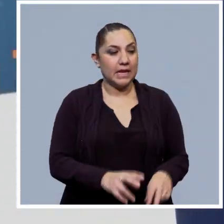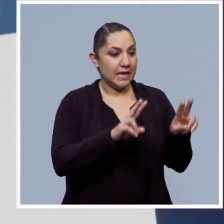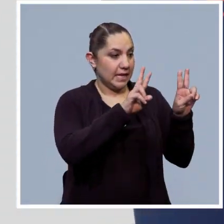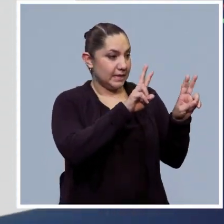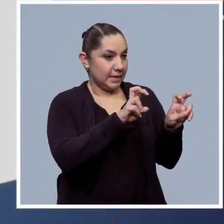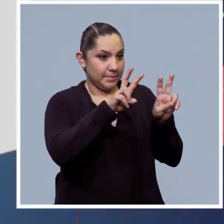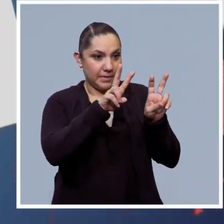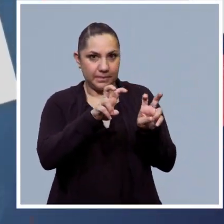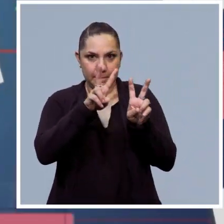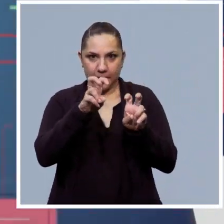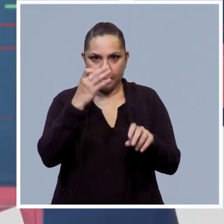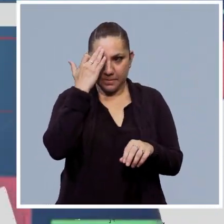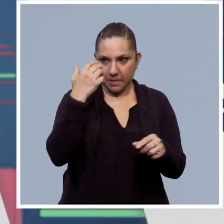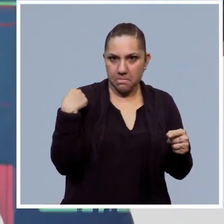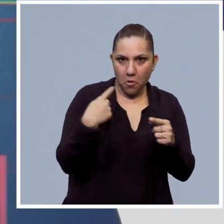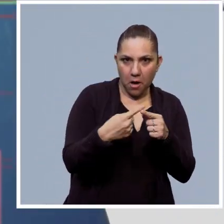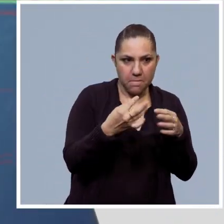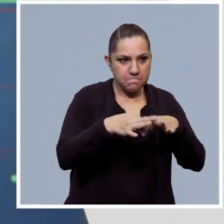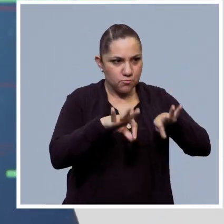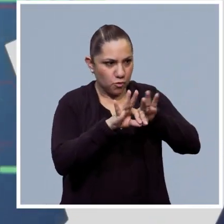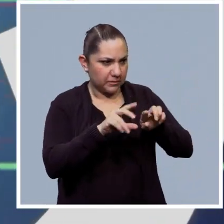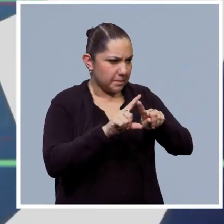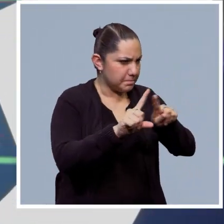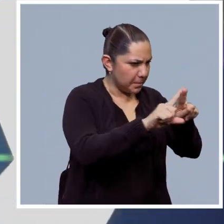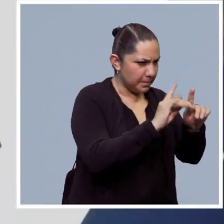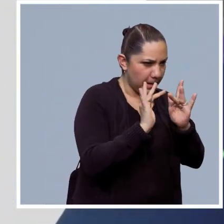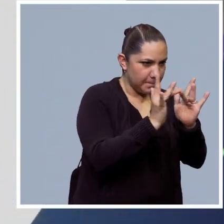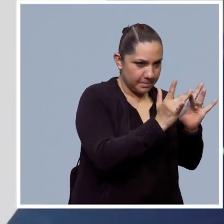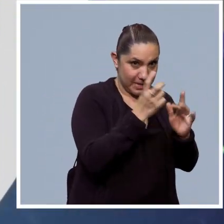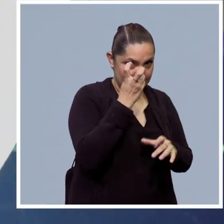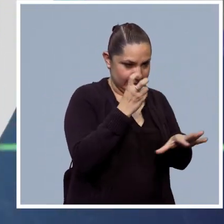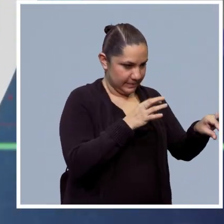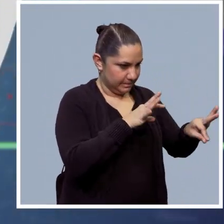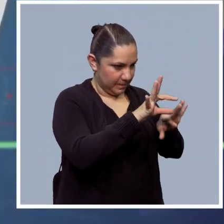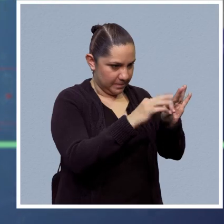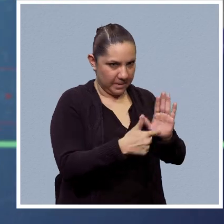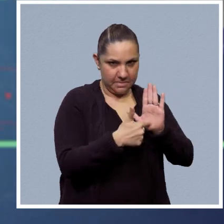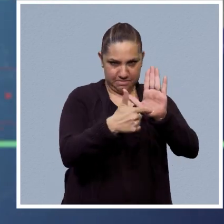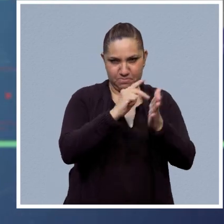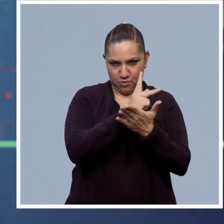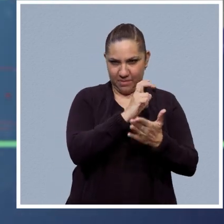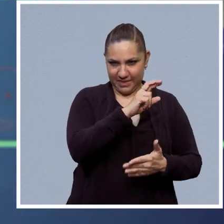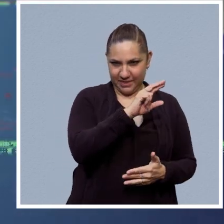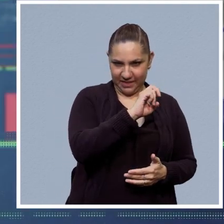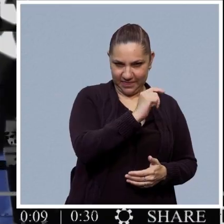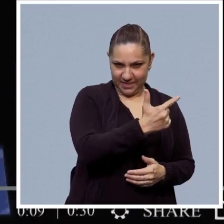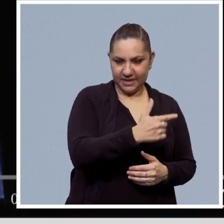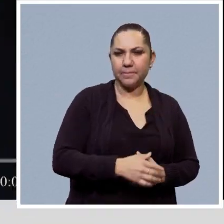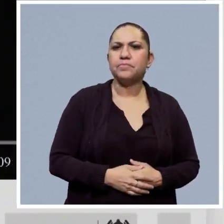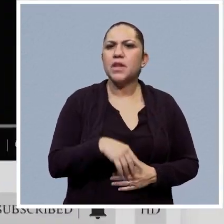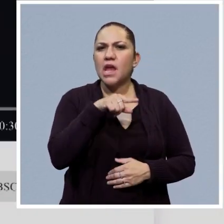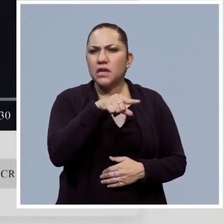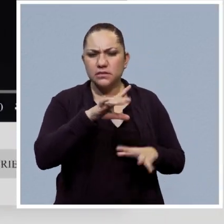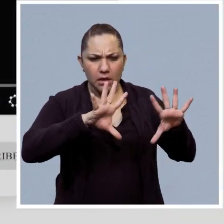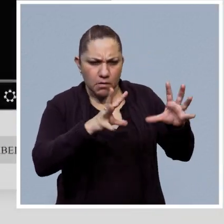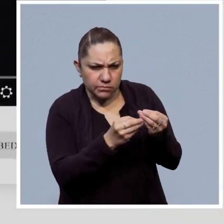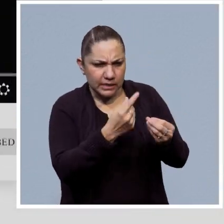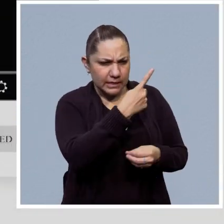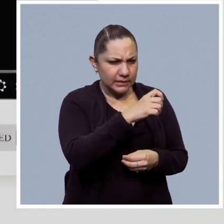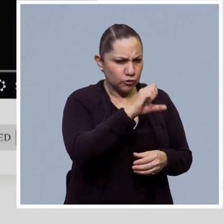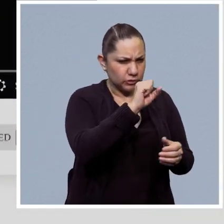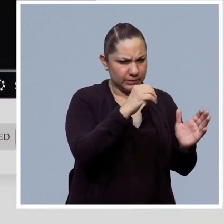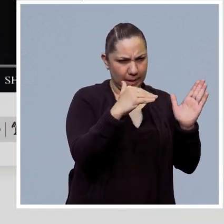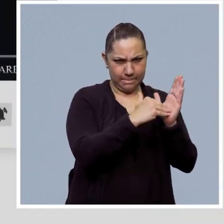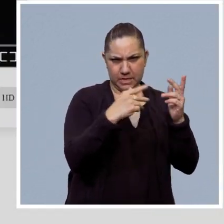Las tendencias más relevantes de las últimas semanas en los medios las tenemos para ti en Entrending. Con una cifra